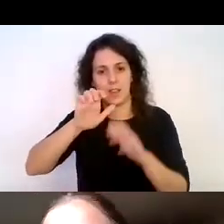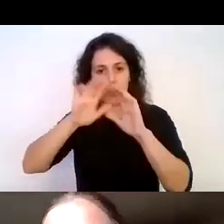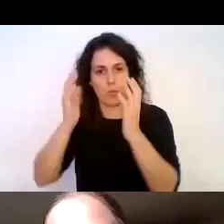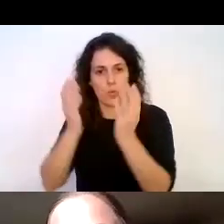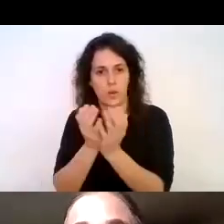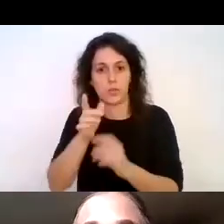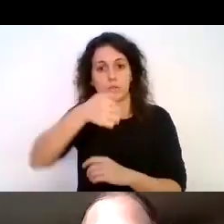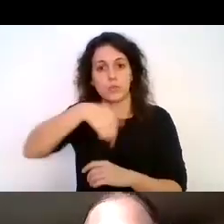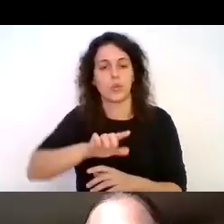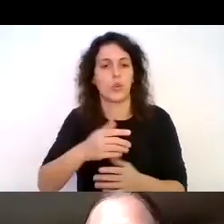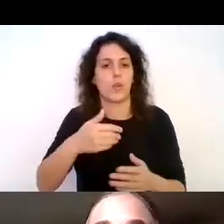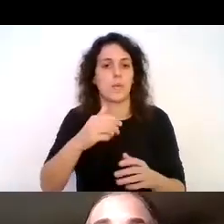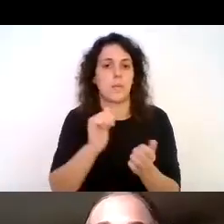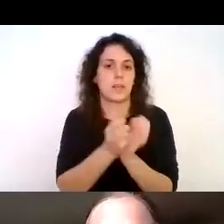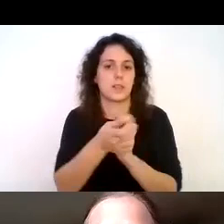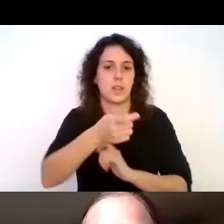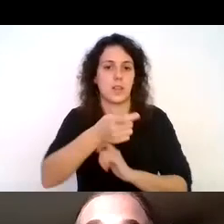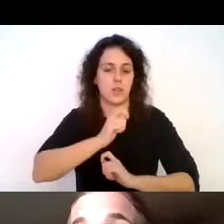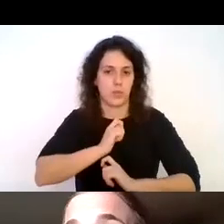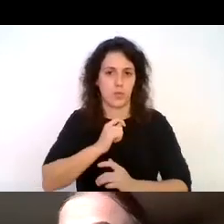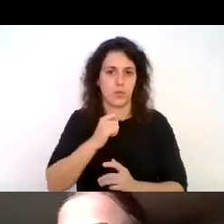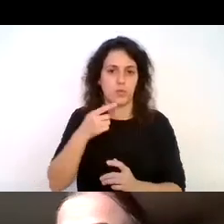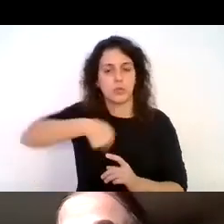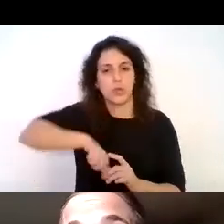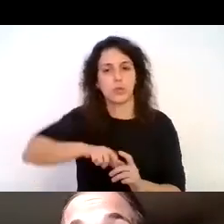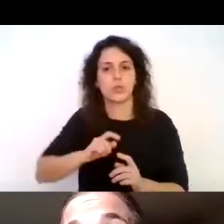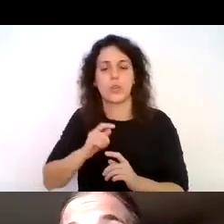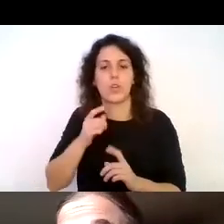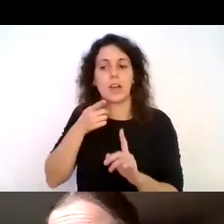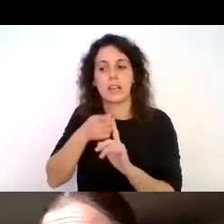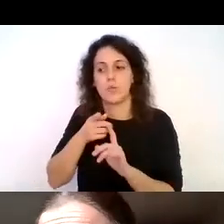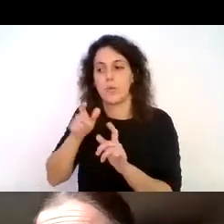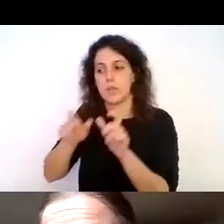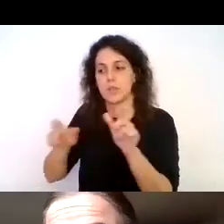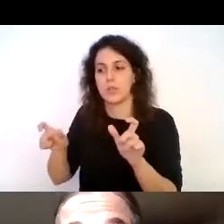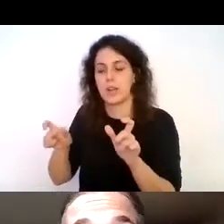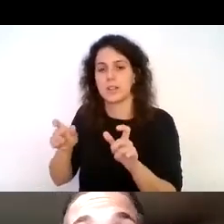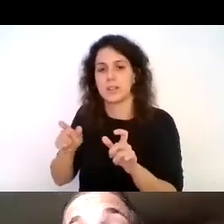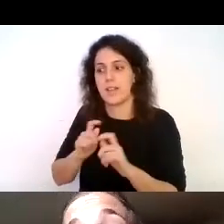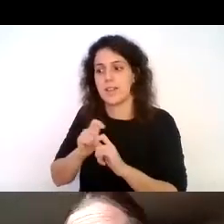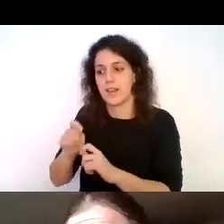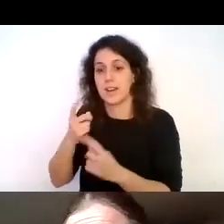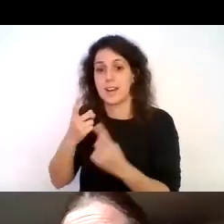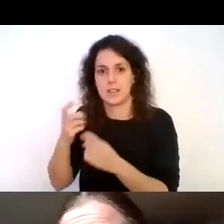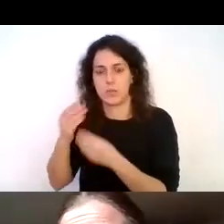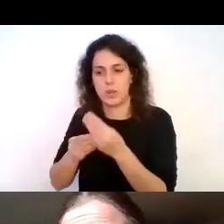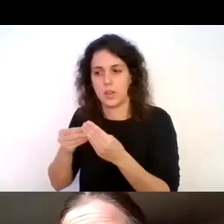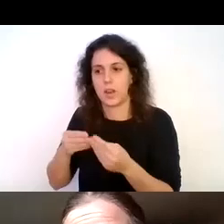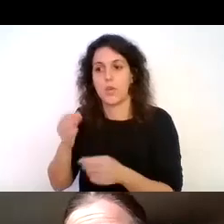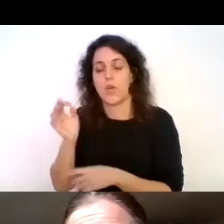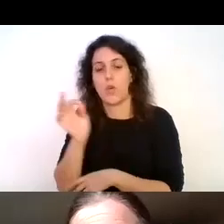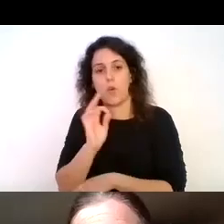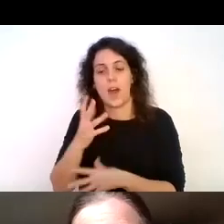conocimiento así podemos entregar información a los que la necesitan usar o acompañarlos